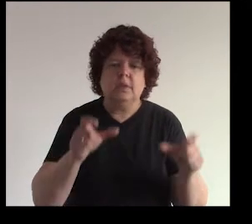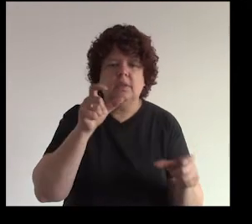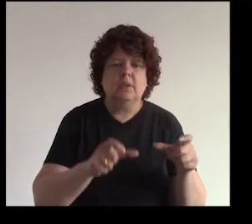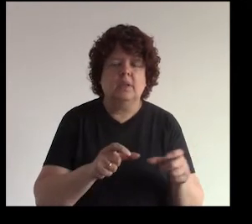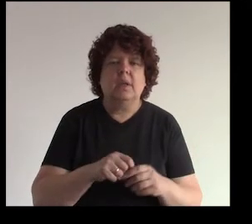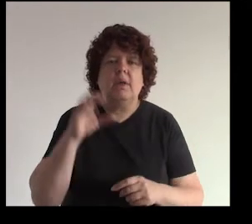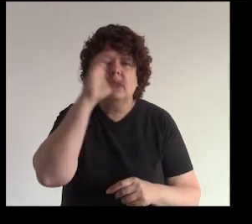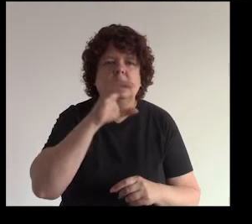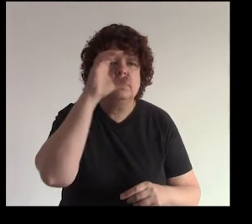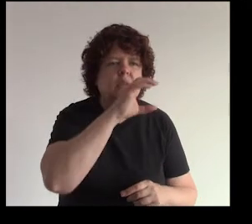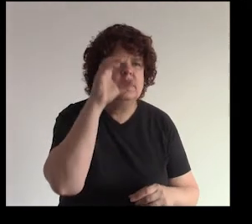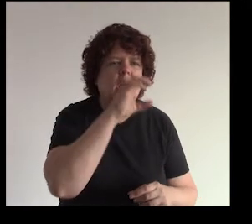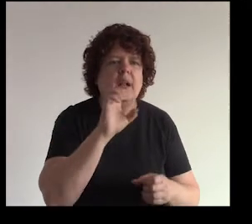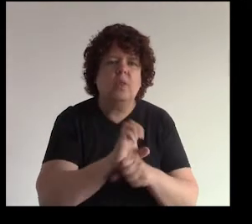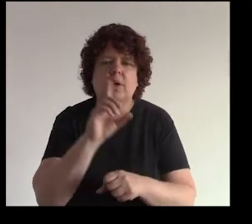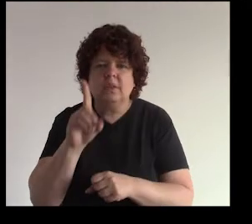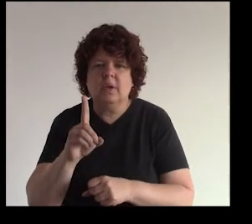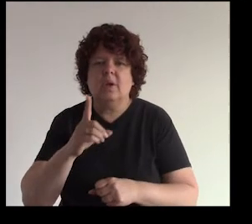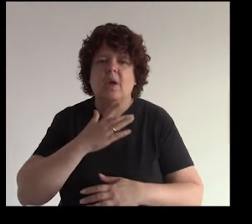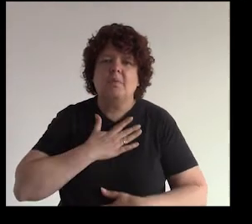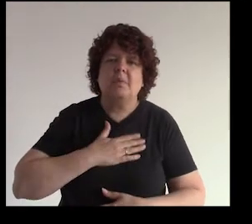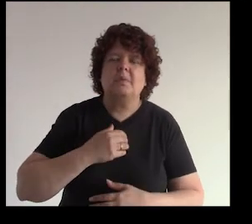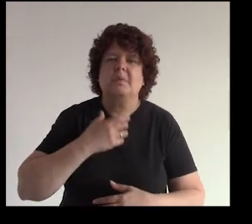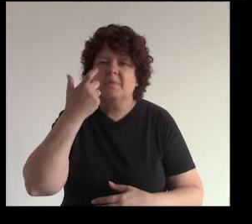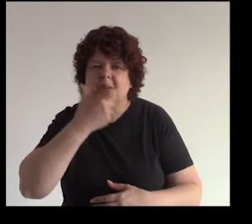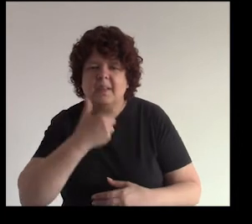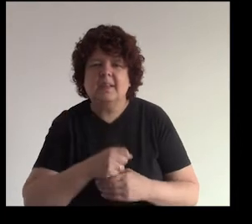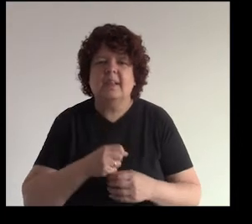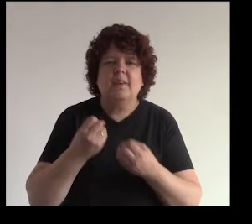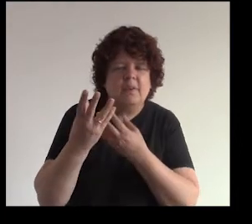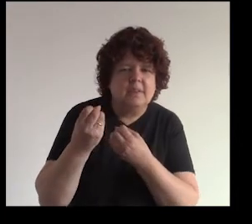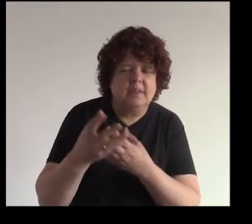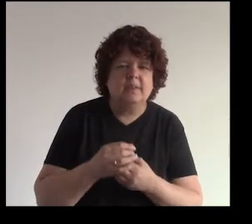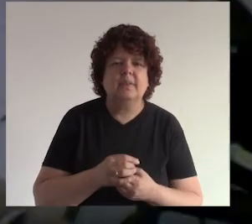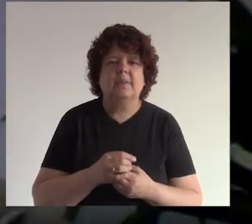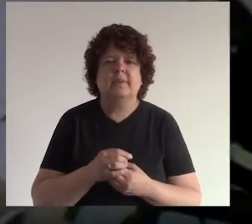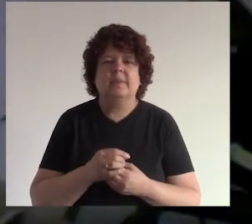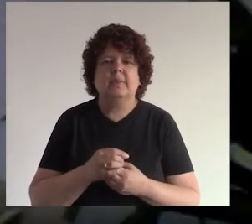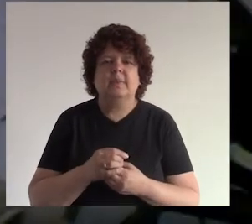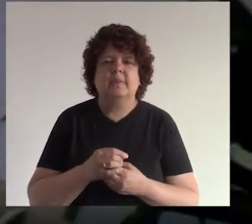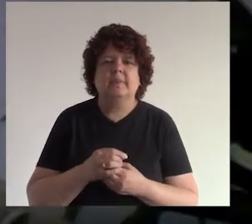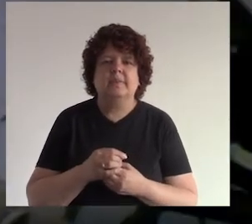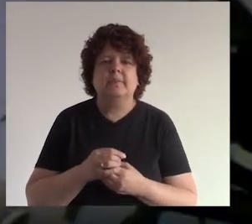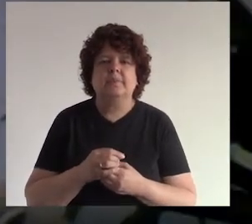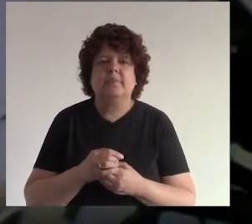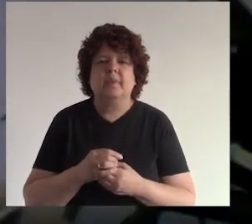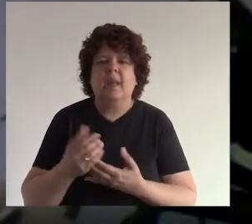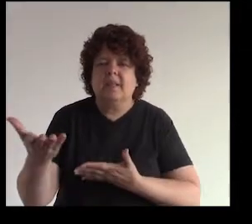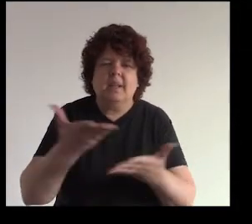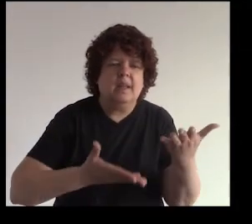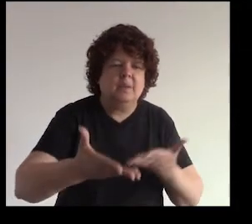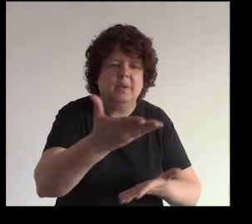van a buscar entretenimiento educación datos información este